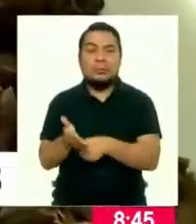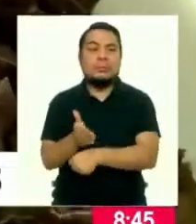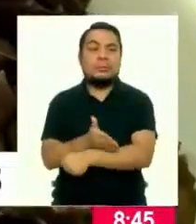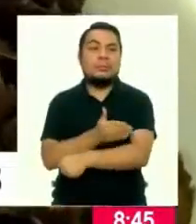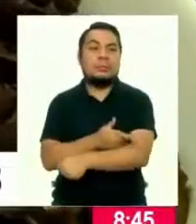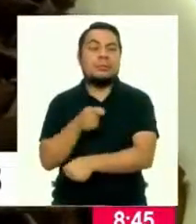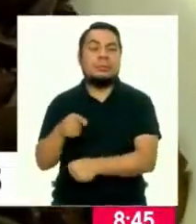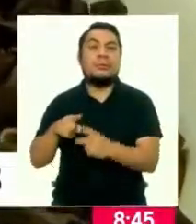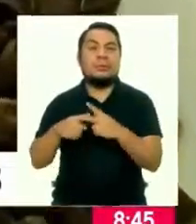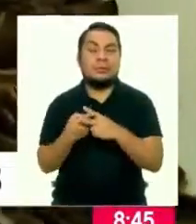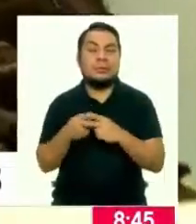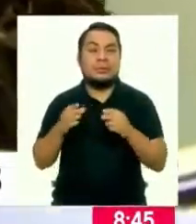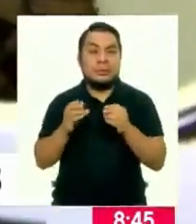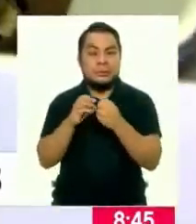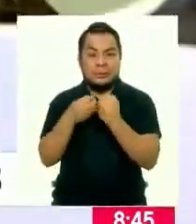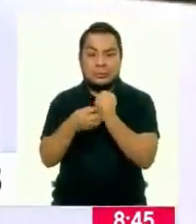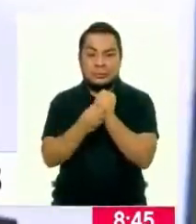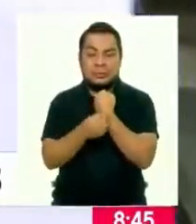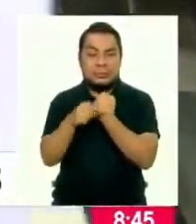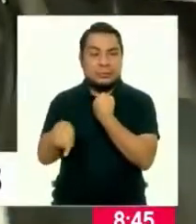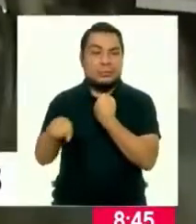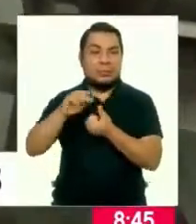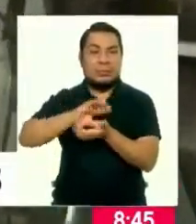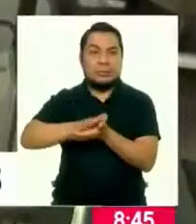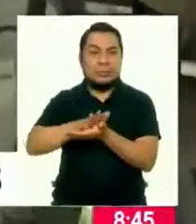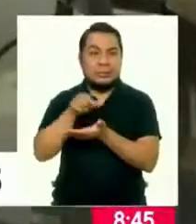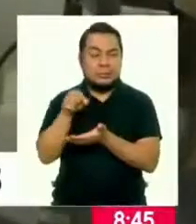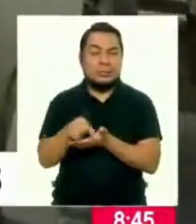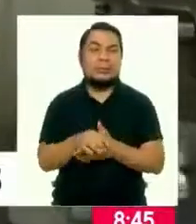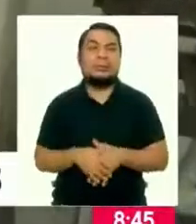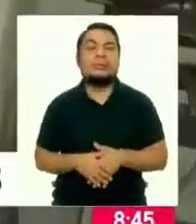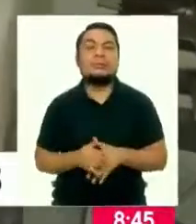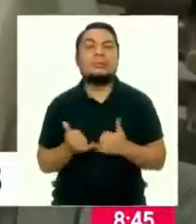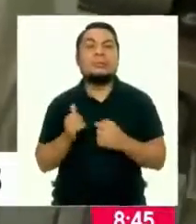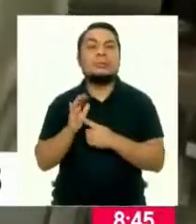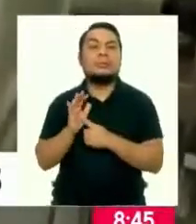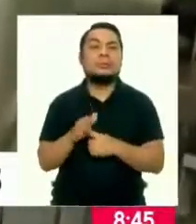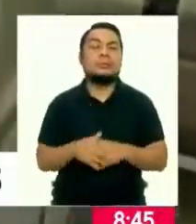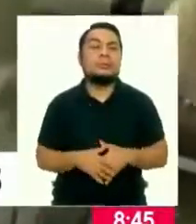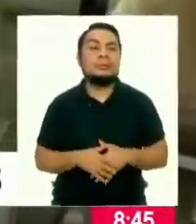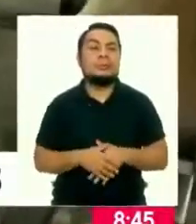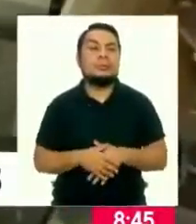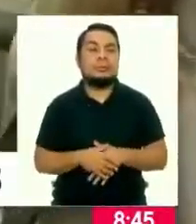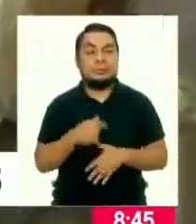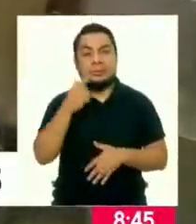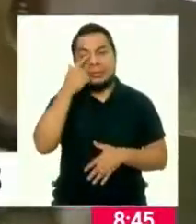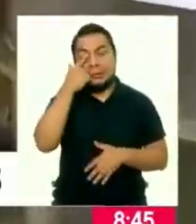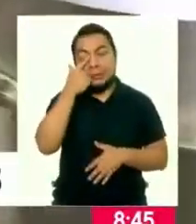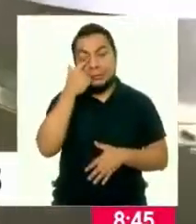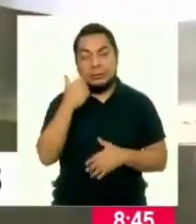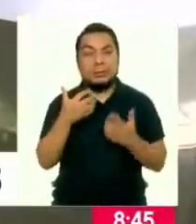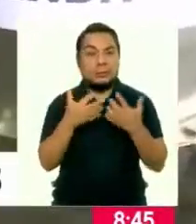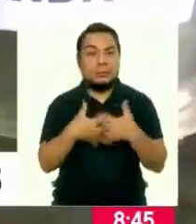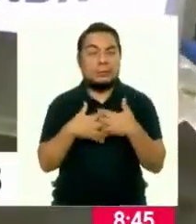inicia con la molienda de estas cáscaras, ¿no? Que a continuación vamos a... Muéstranos la máquina